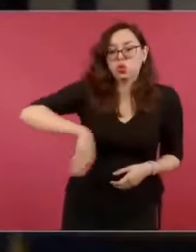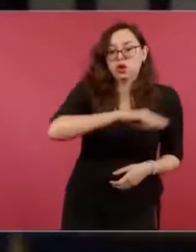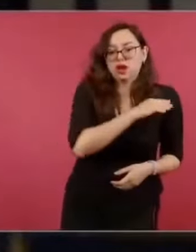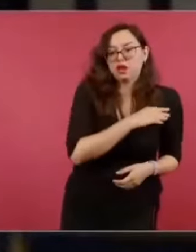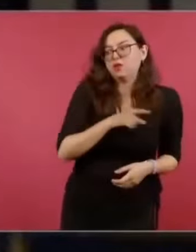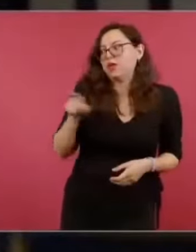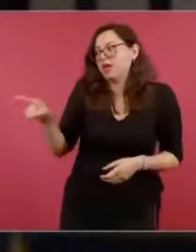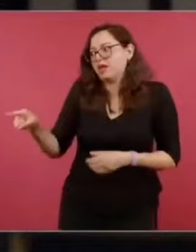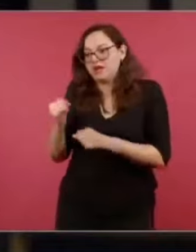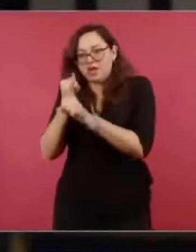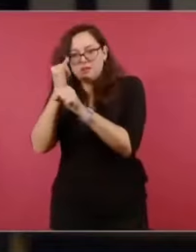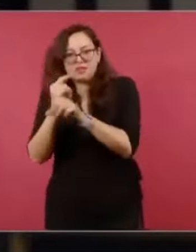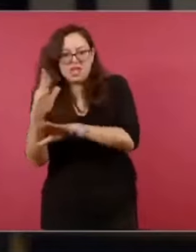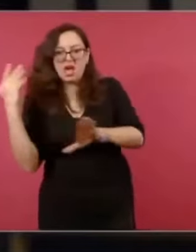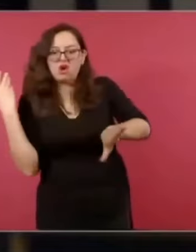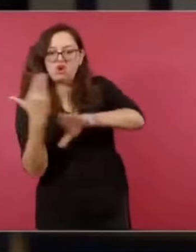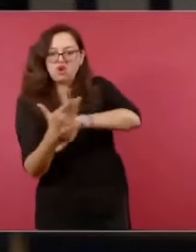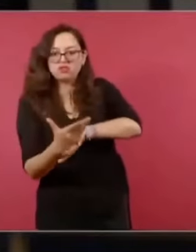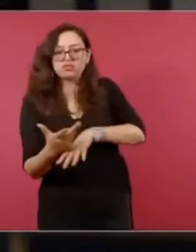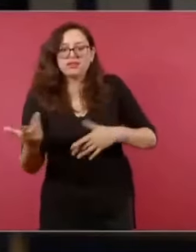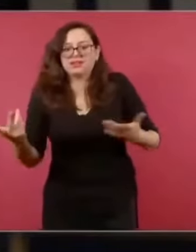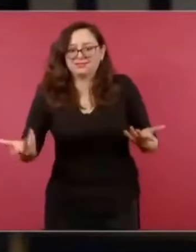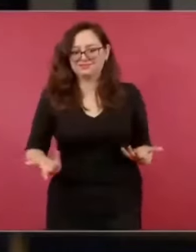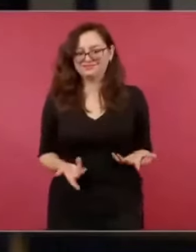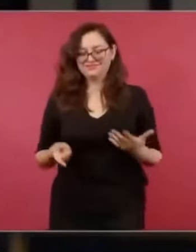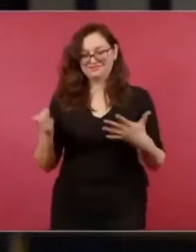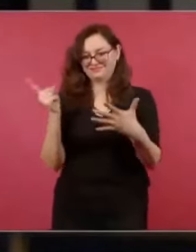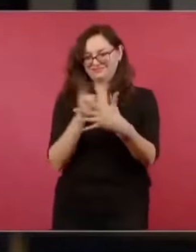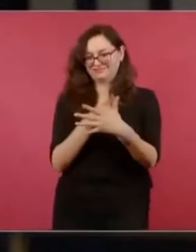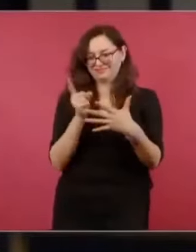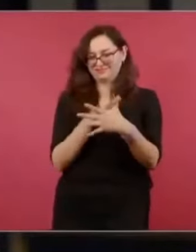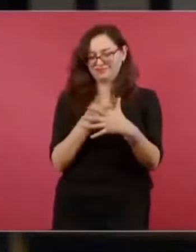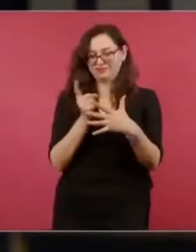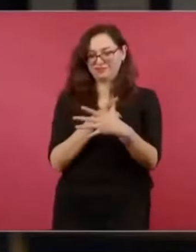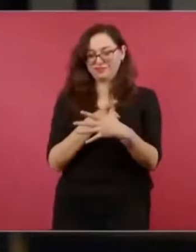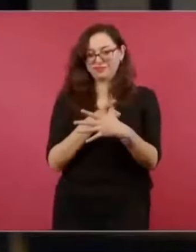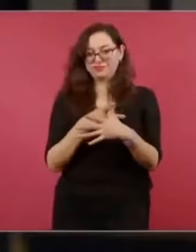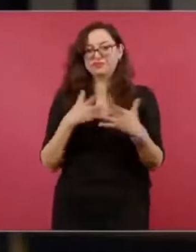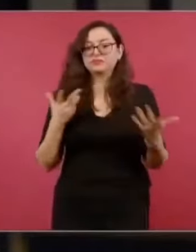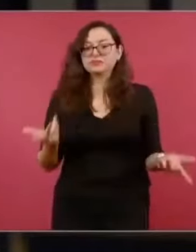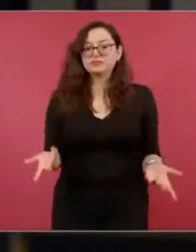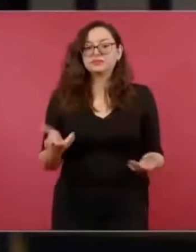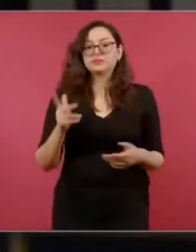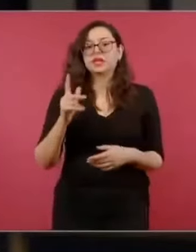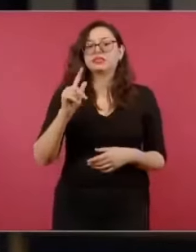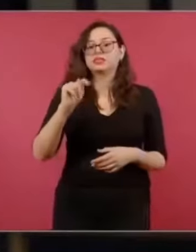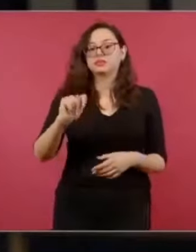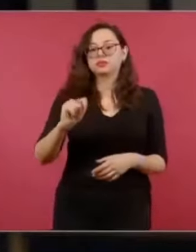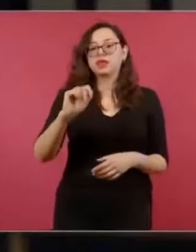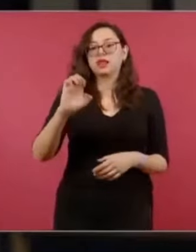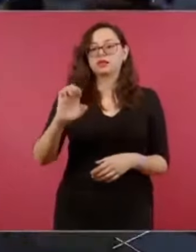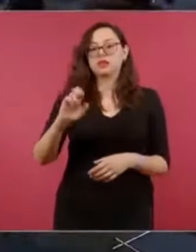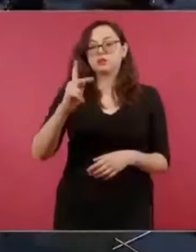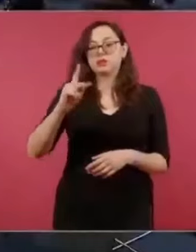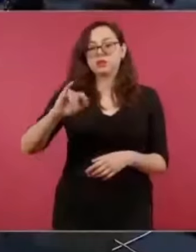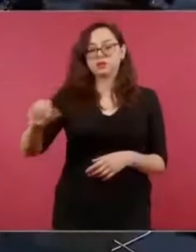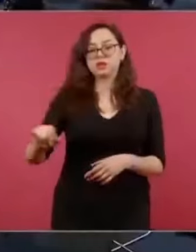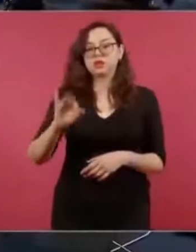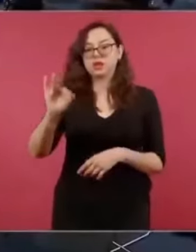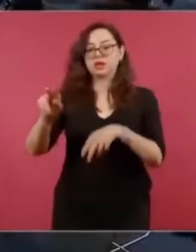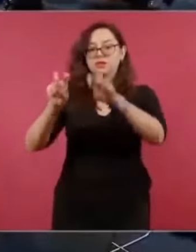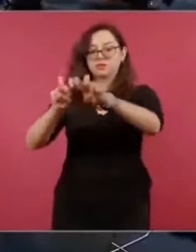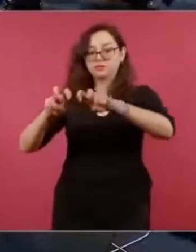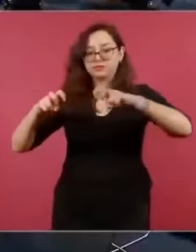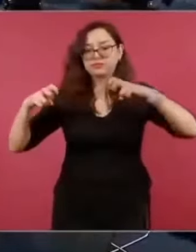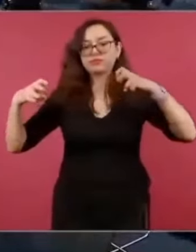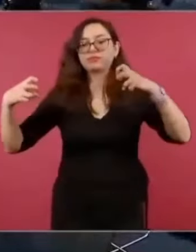políticos. Y el último hecho, pues que se consintiera que magistrados del Tribunal Electoral del Poder Judicial de la Federación